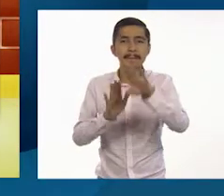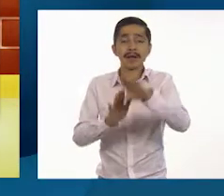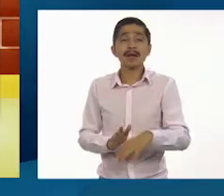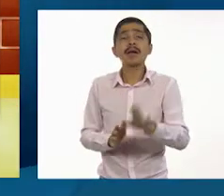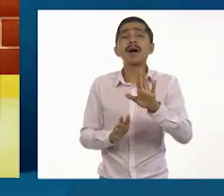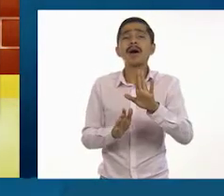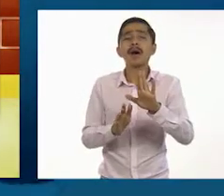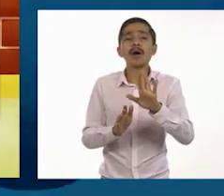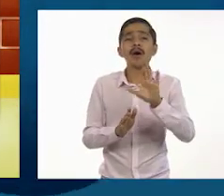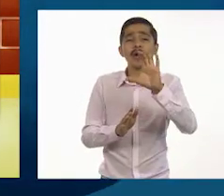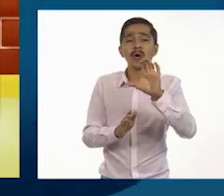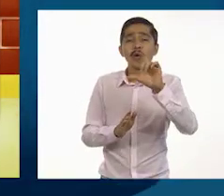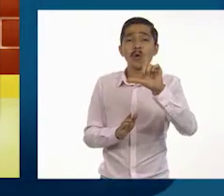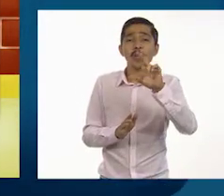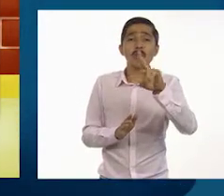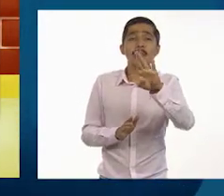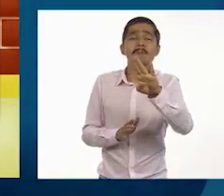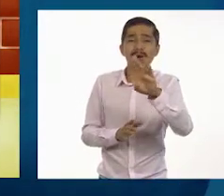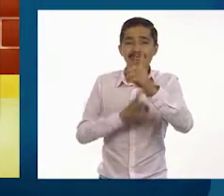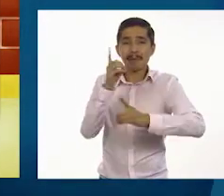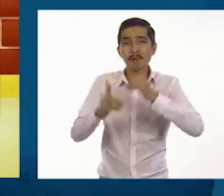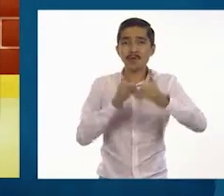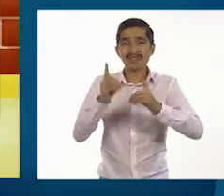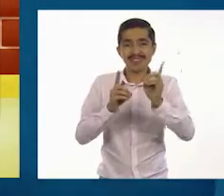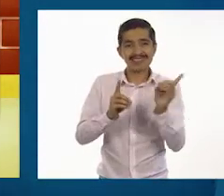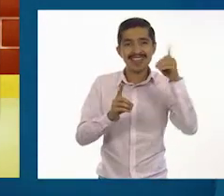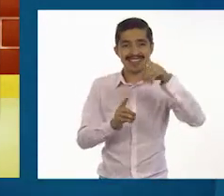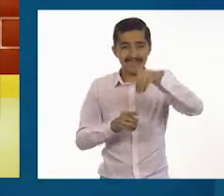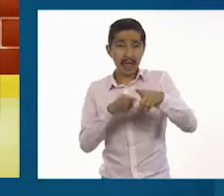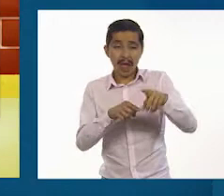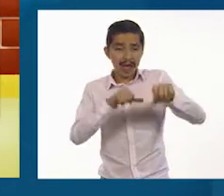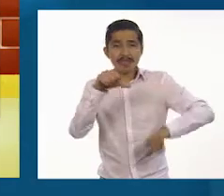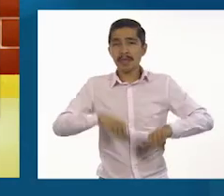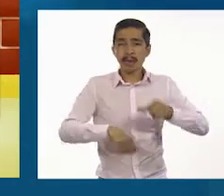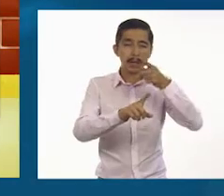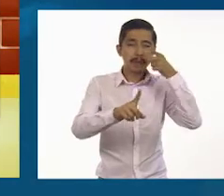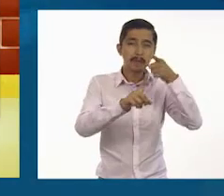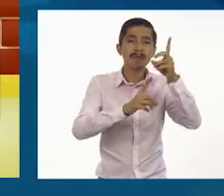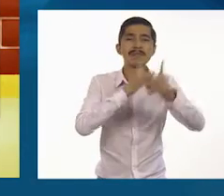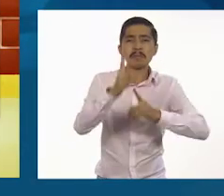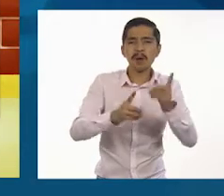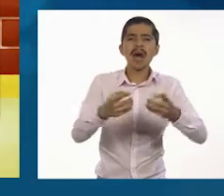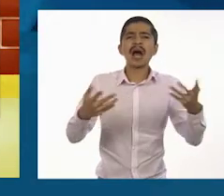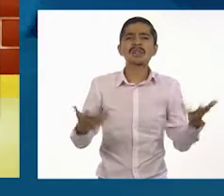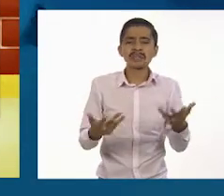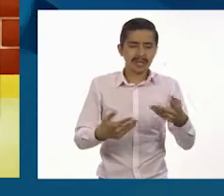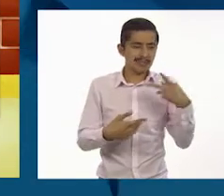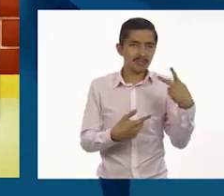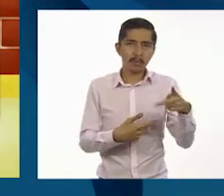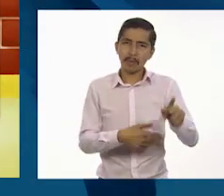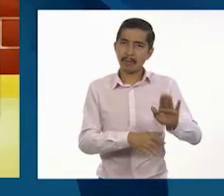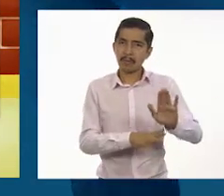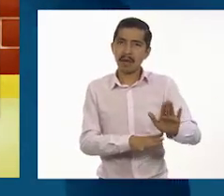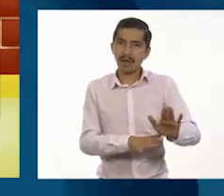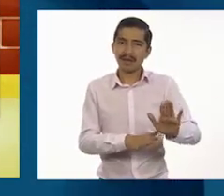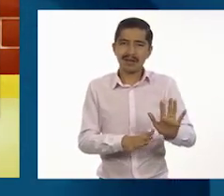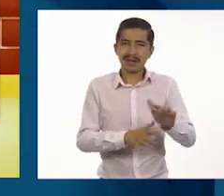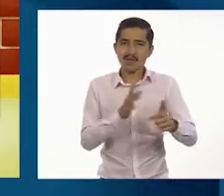Club Deportivo Los Delfines habla sobre las actividades deportivas que se llevan a cabo en sus instalaciones.